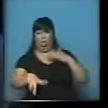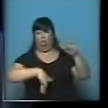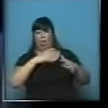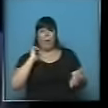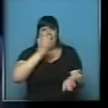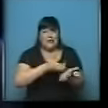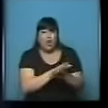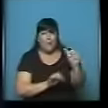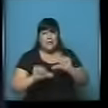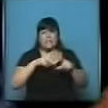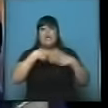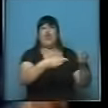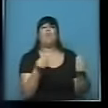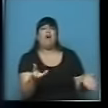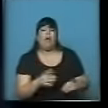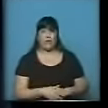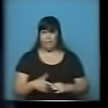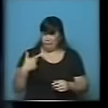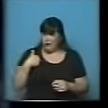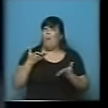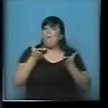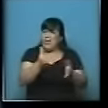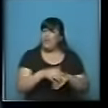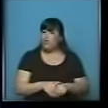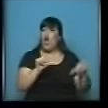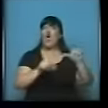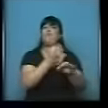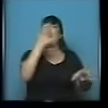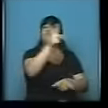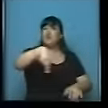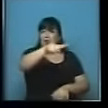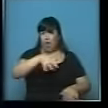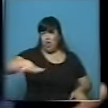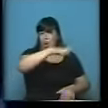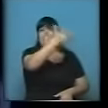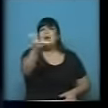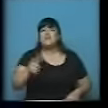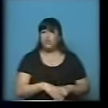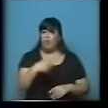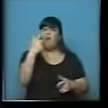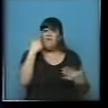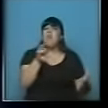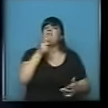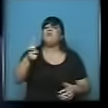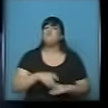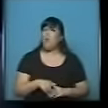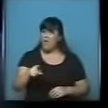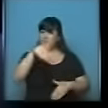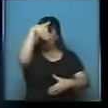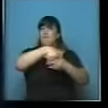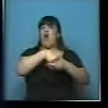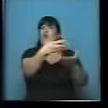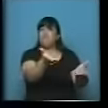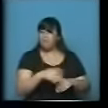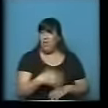invertir en ciencia y tecnología? Yo les pido humildemente a los científicos y a toda la comunidad que le dé la respuesta en las urnas, tal